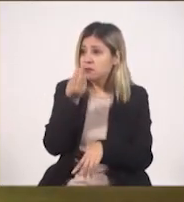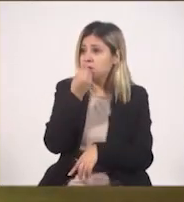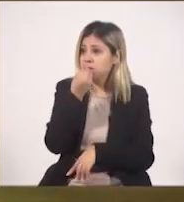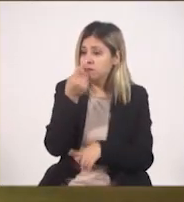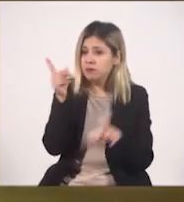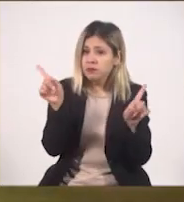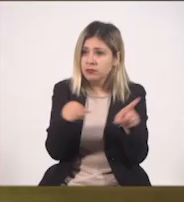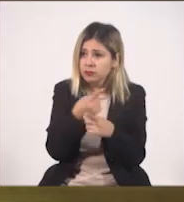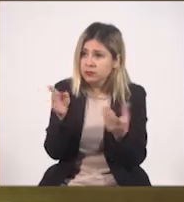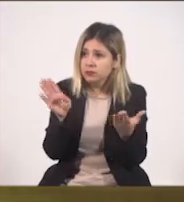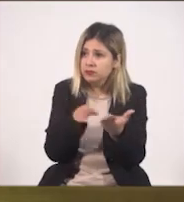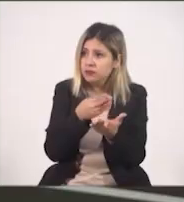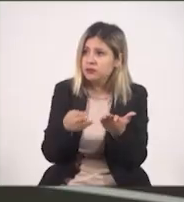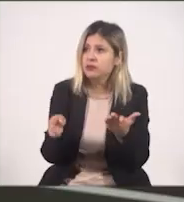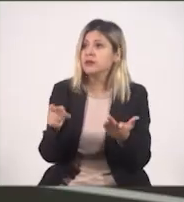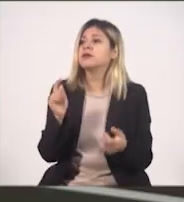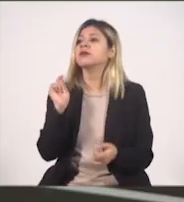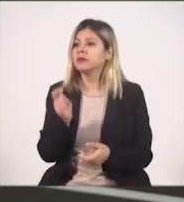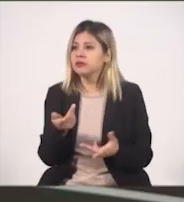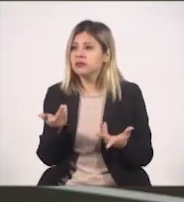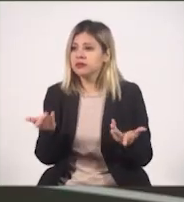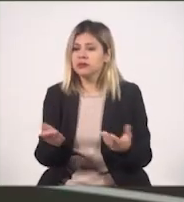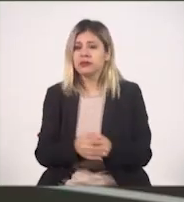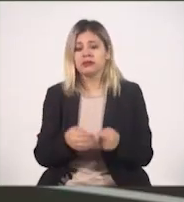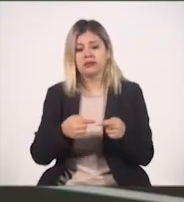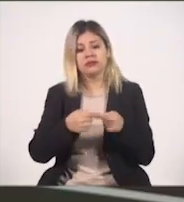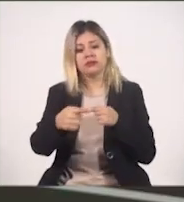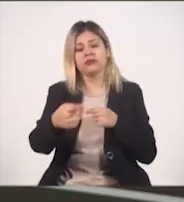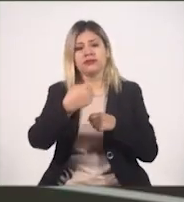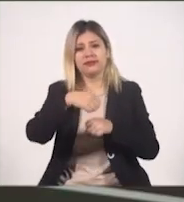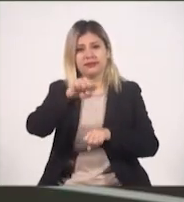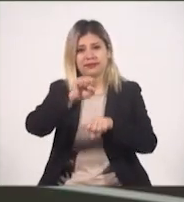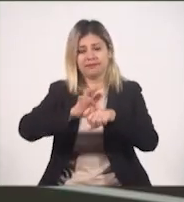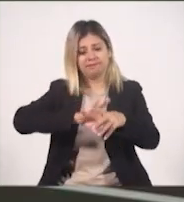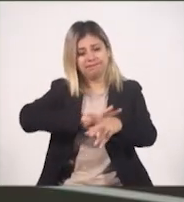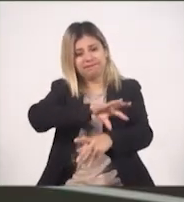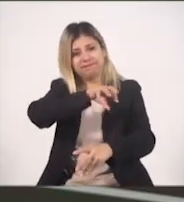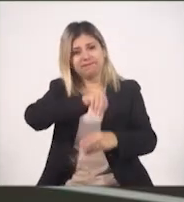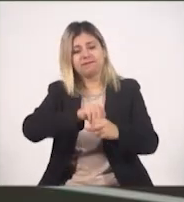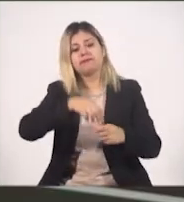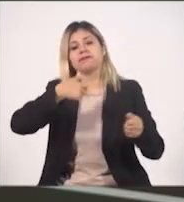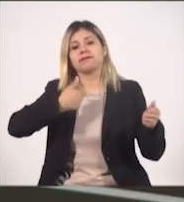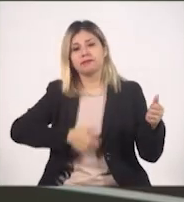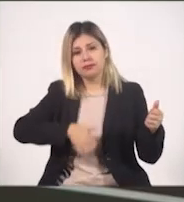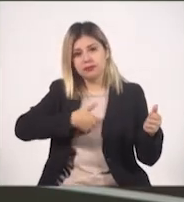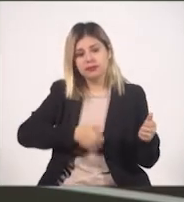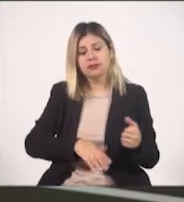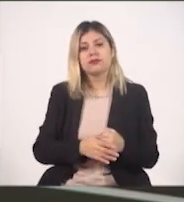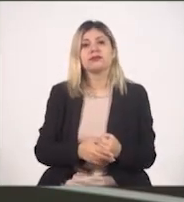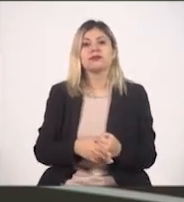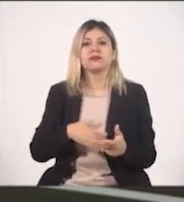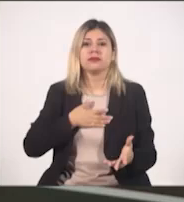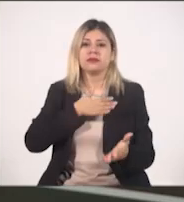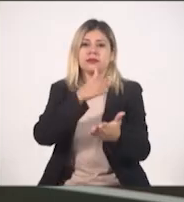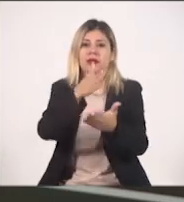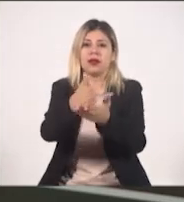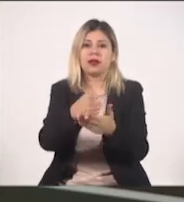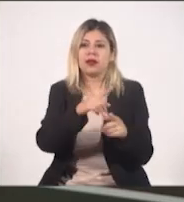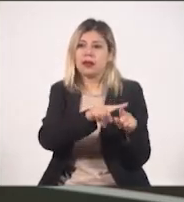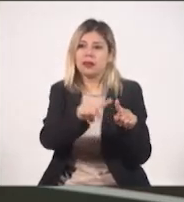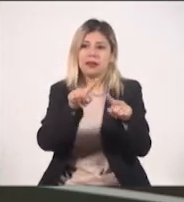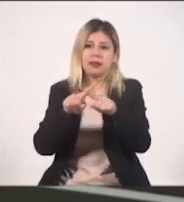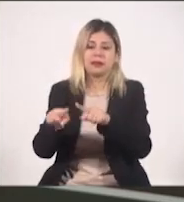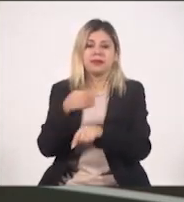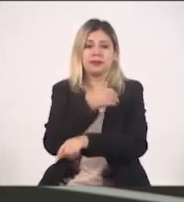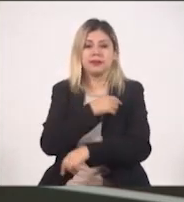música? Pues es la semana completa, tenemos lo que son serenatas, tenemos visita de algunos municipios que nos